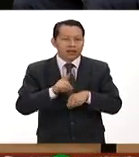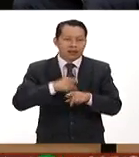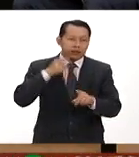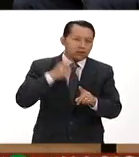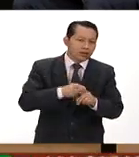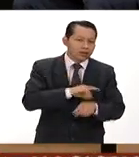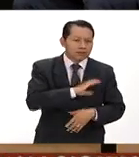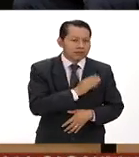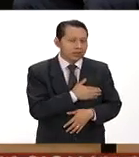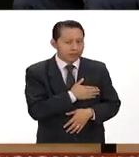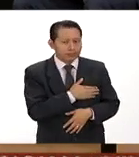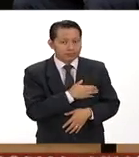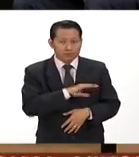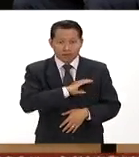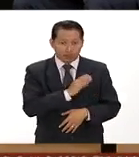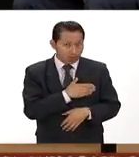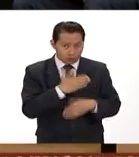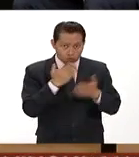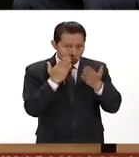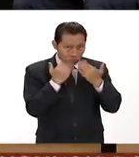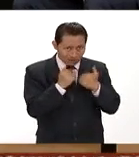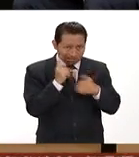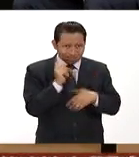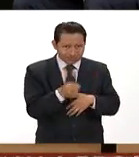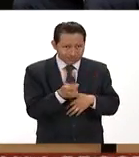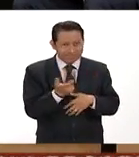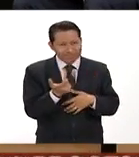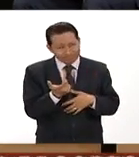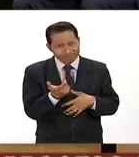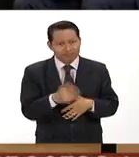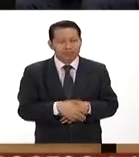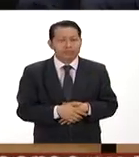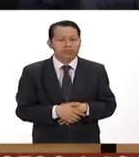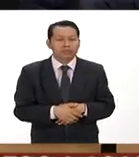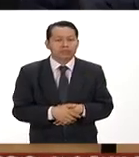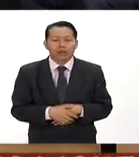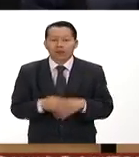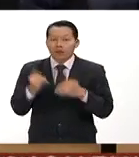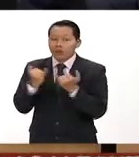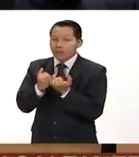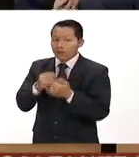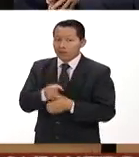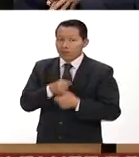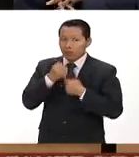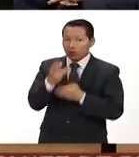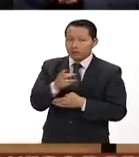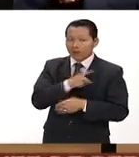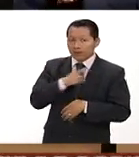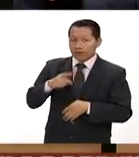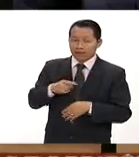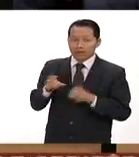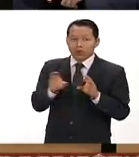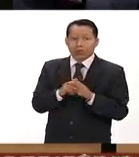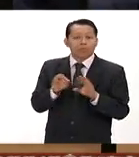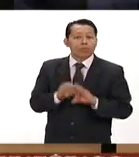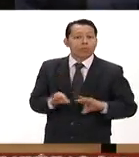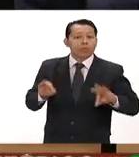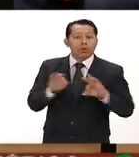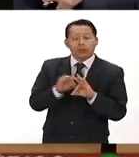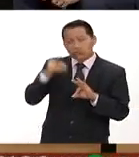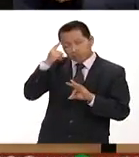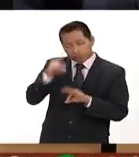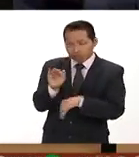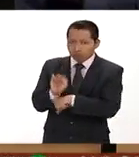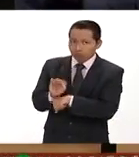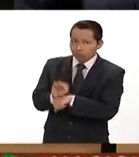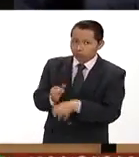hacer en español si no la haces en español y justamente la poesía debe jugar un papel fundamental para preservar para